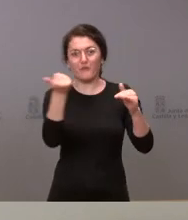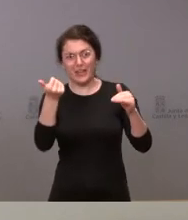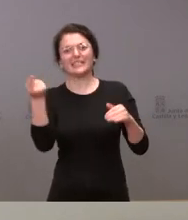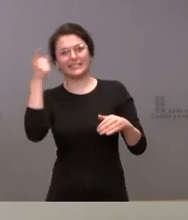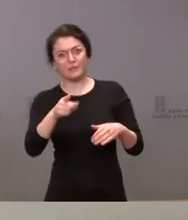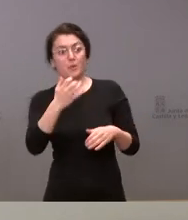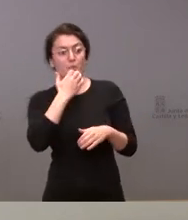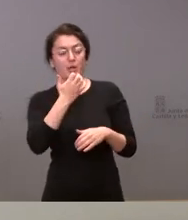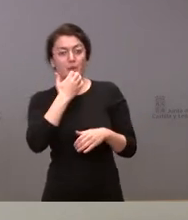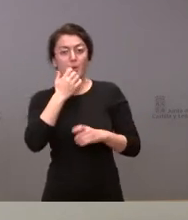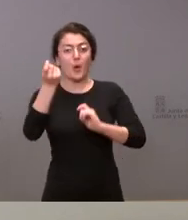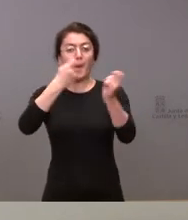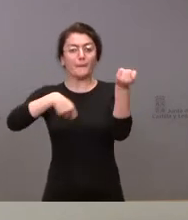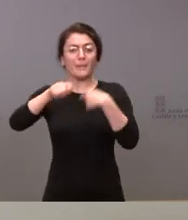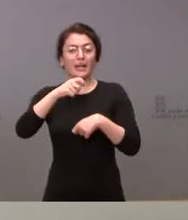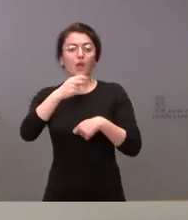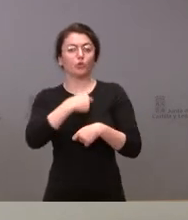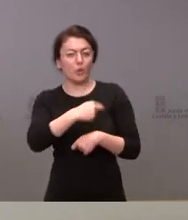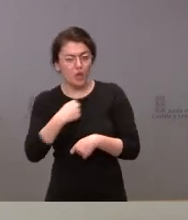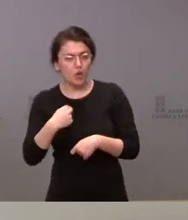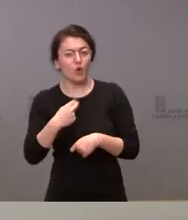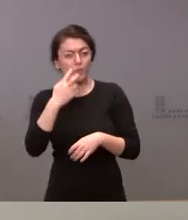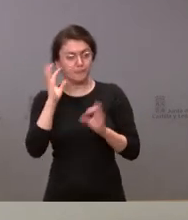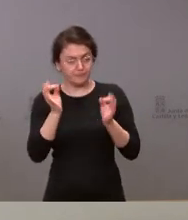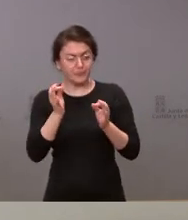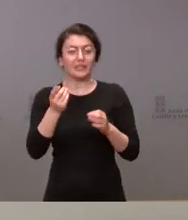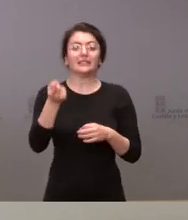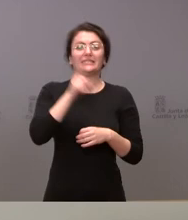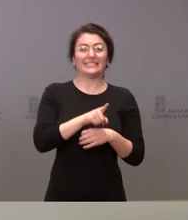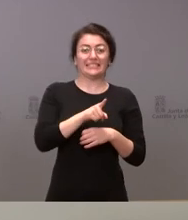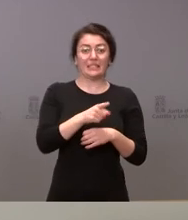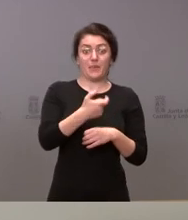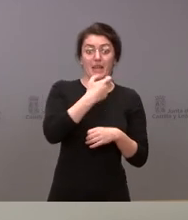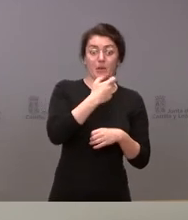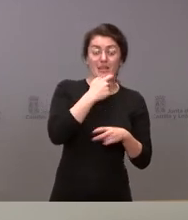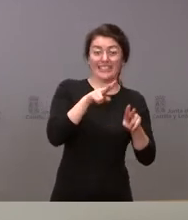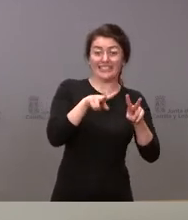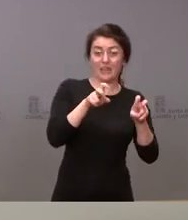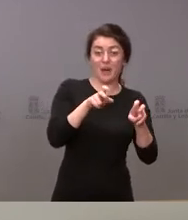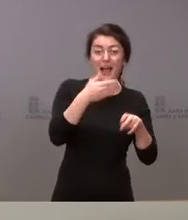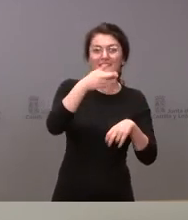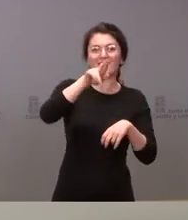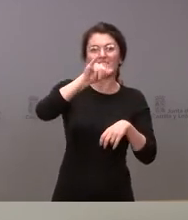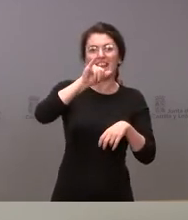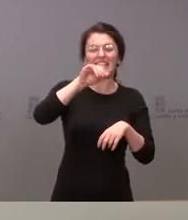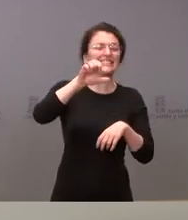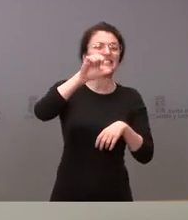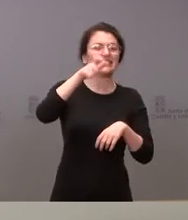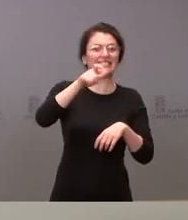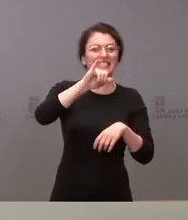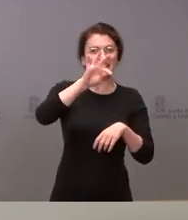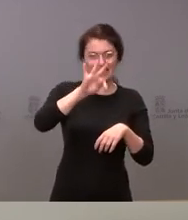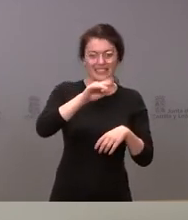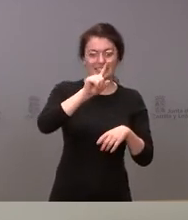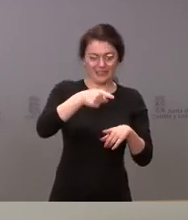del mercado suizo nos importa mucho el Reino Unido y la preocupación con el Brexit y lógicamente todo lo que es la Europa del Este